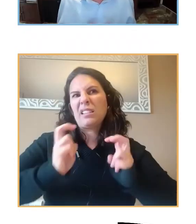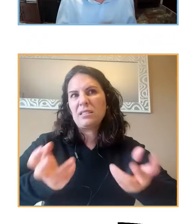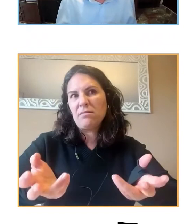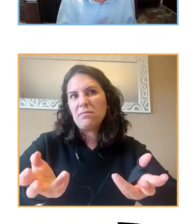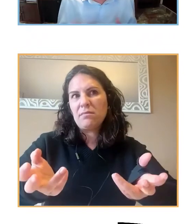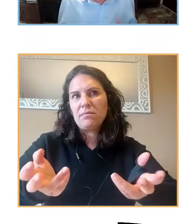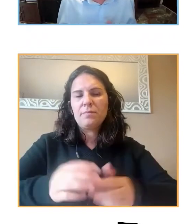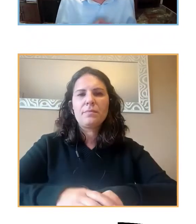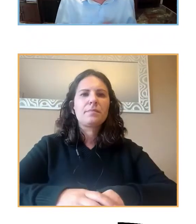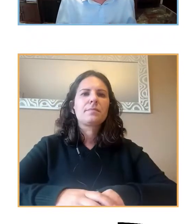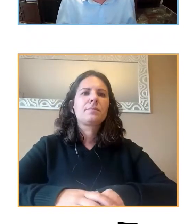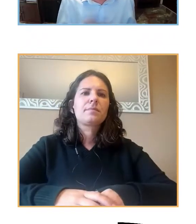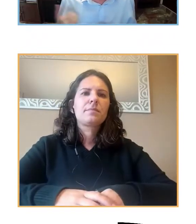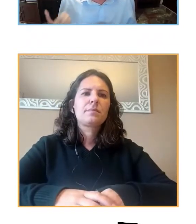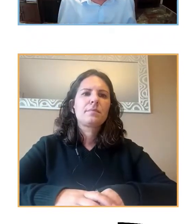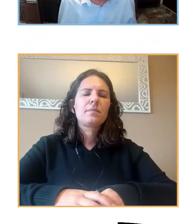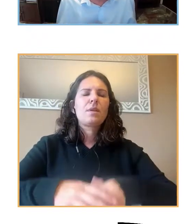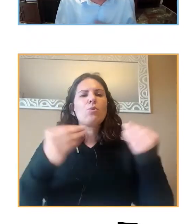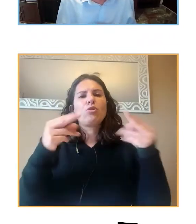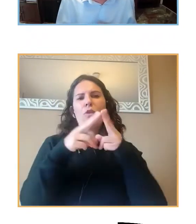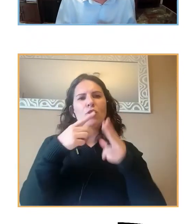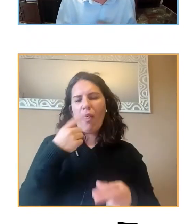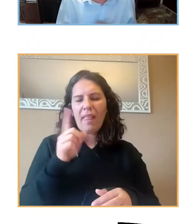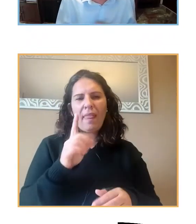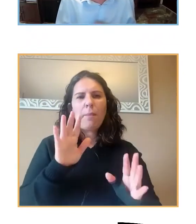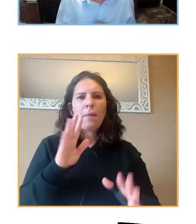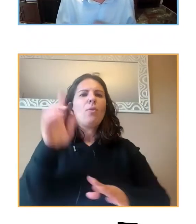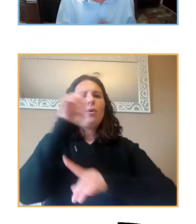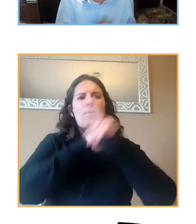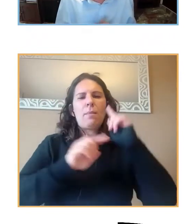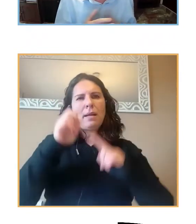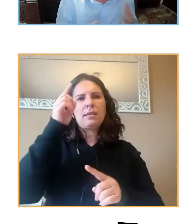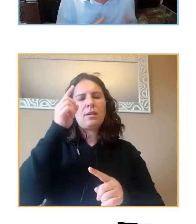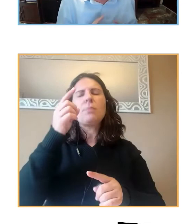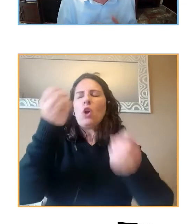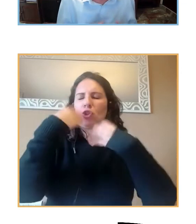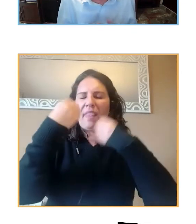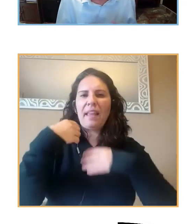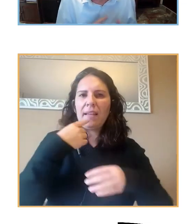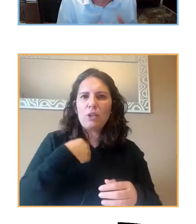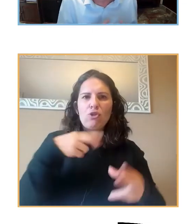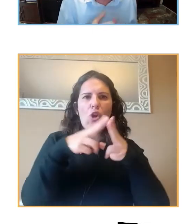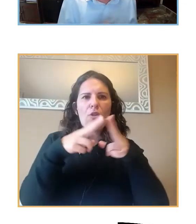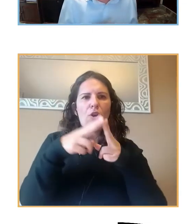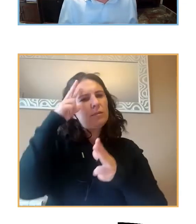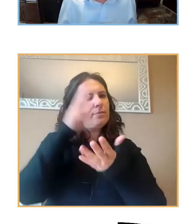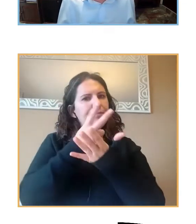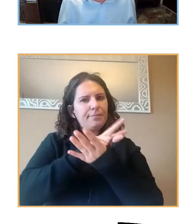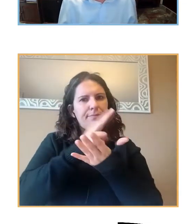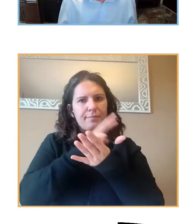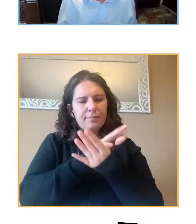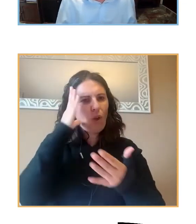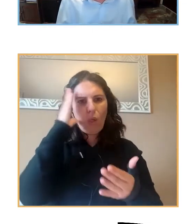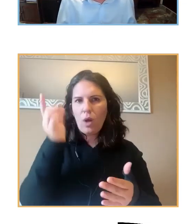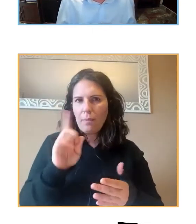problemas, que muchos de los socios no lo dicen, en conciliar el sueño, debido probablemente a la preocupación o a la ansiedad